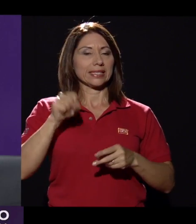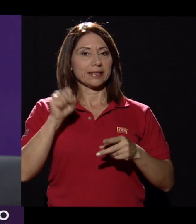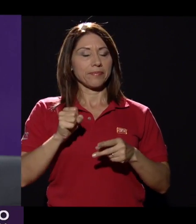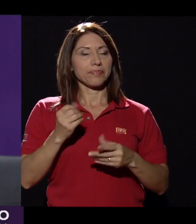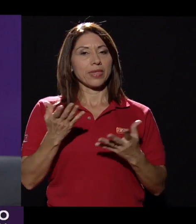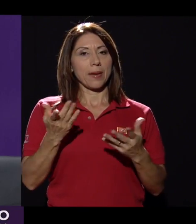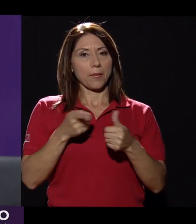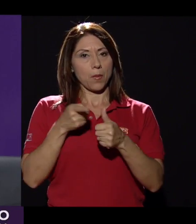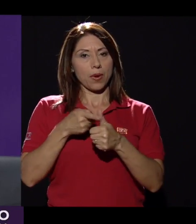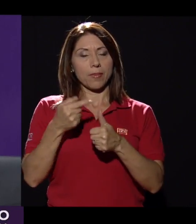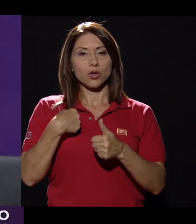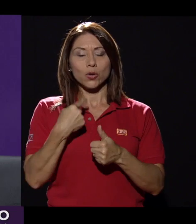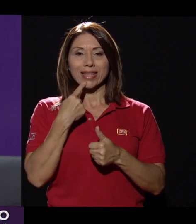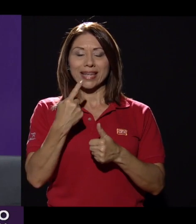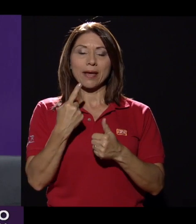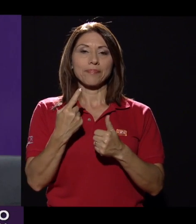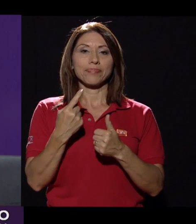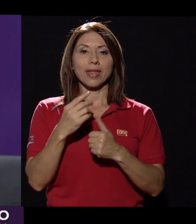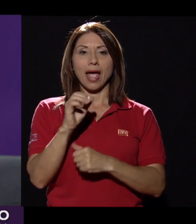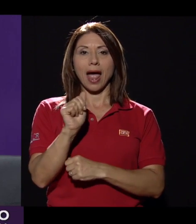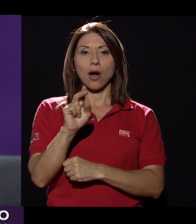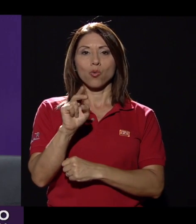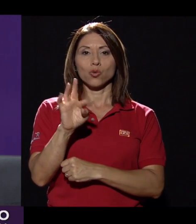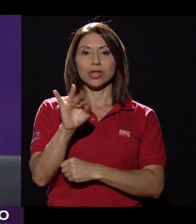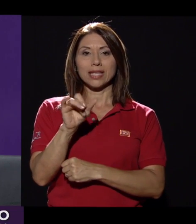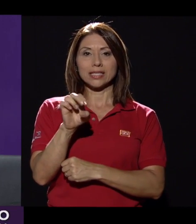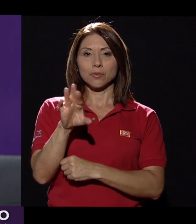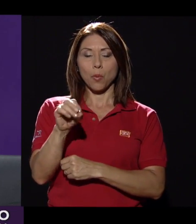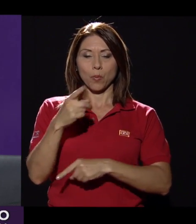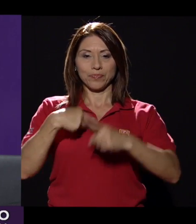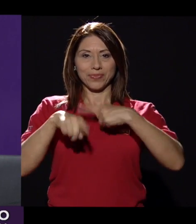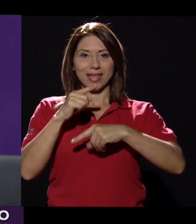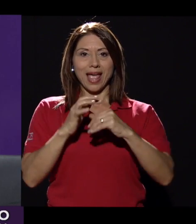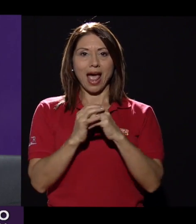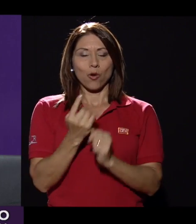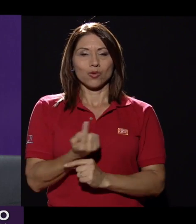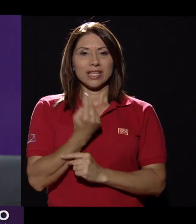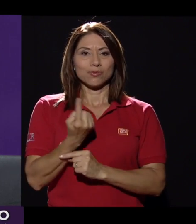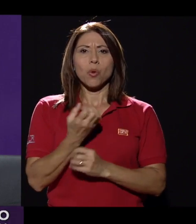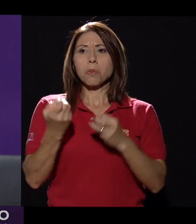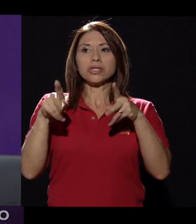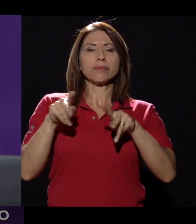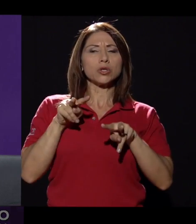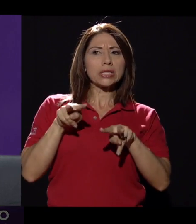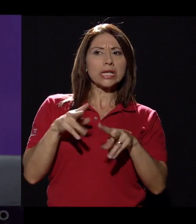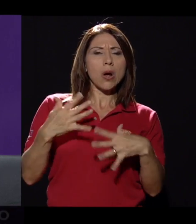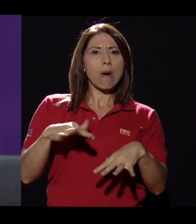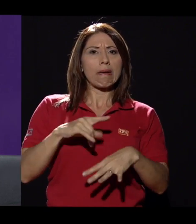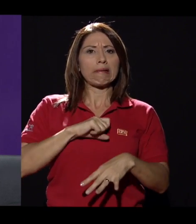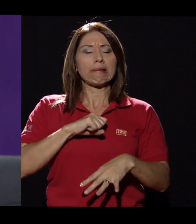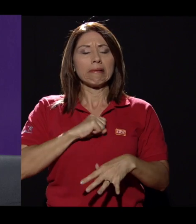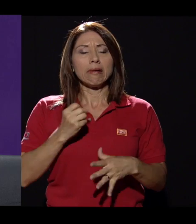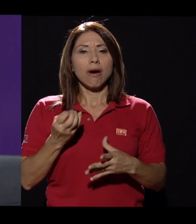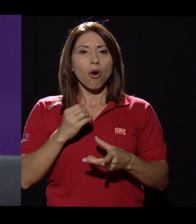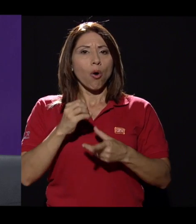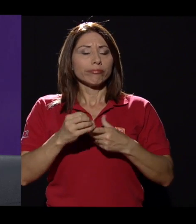al inicio yo diría que el autismo en algún momento estuvo como satanizado o estuvo